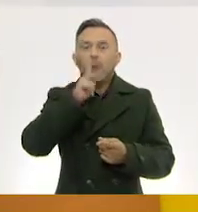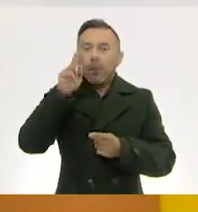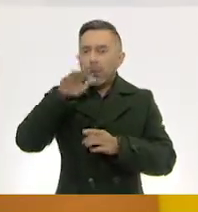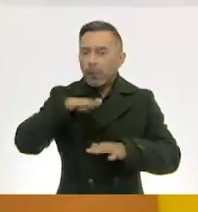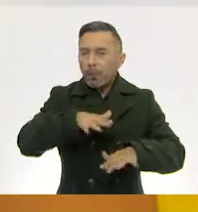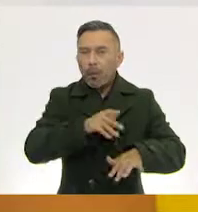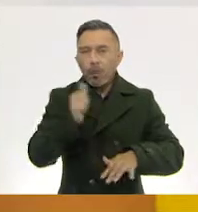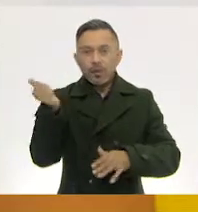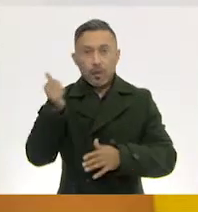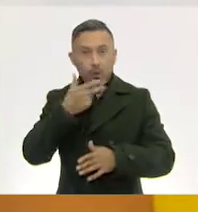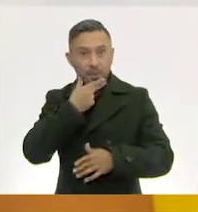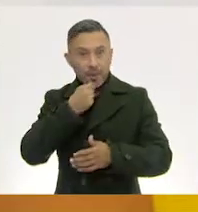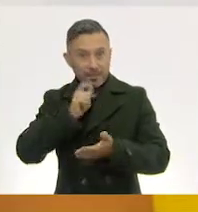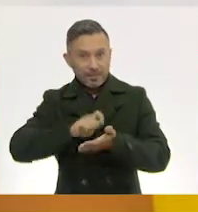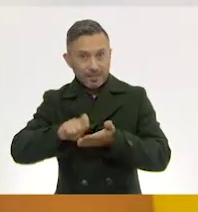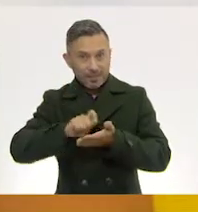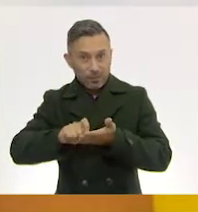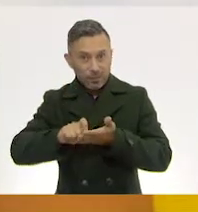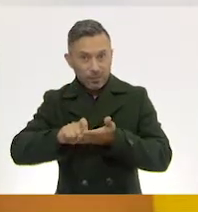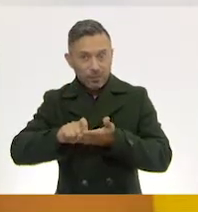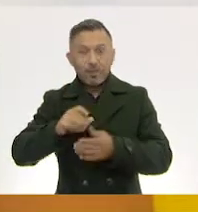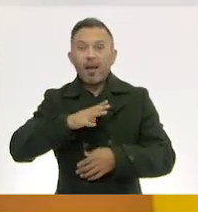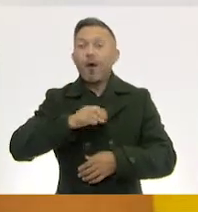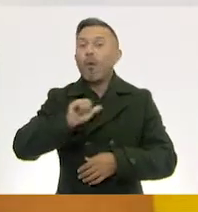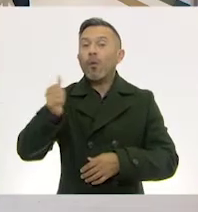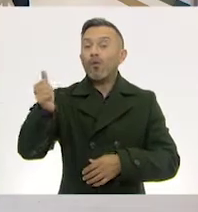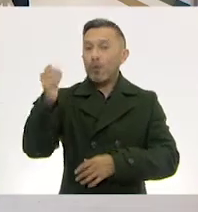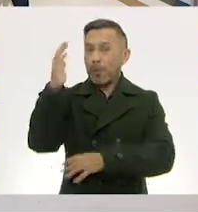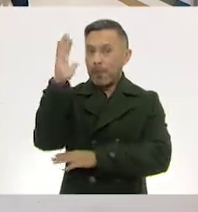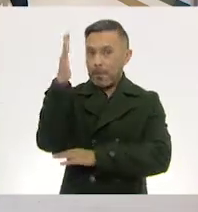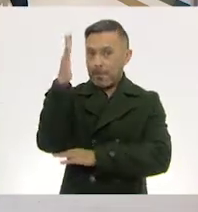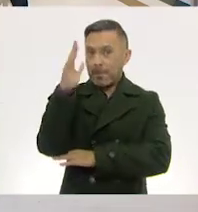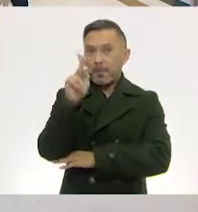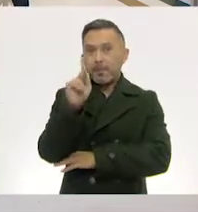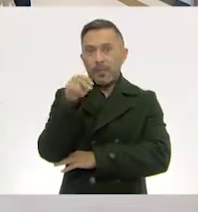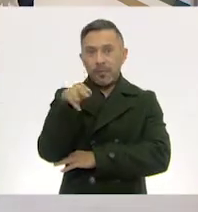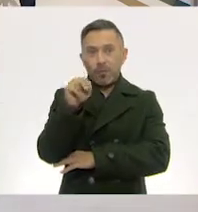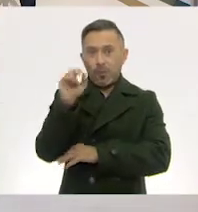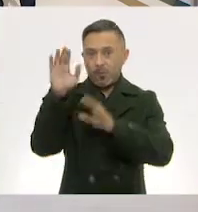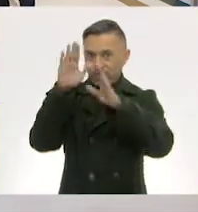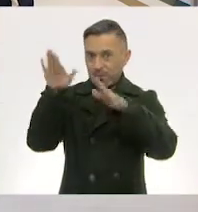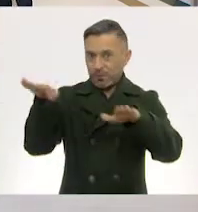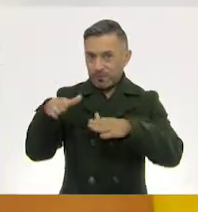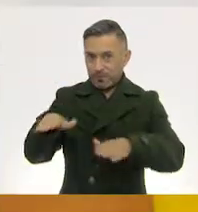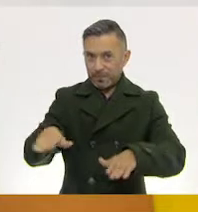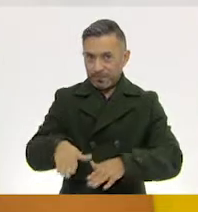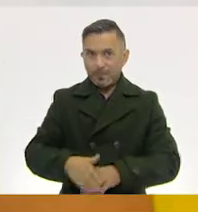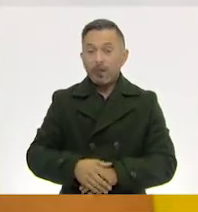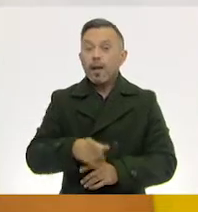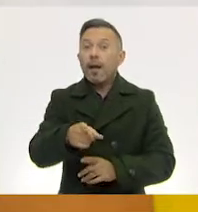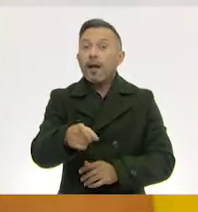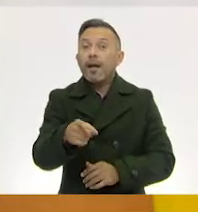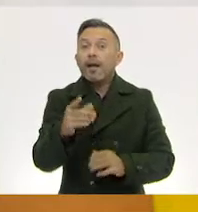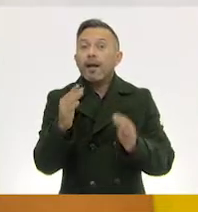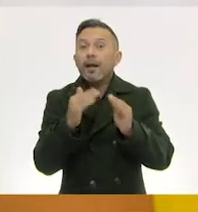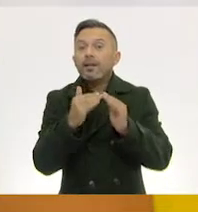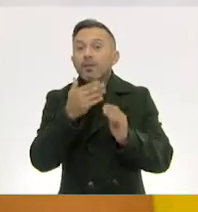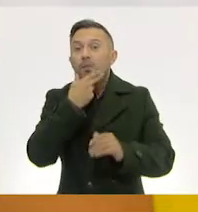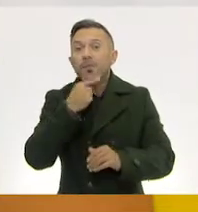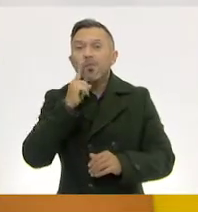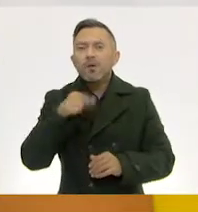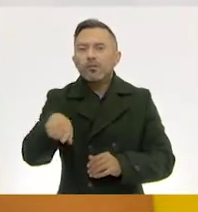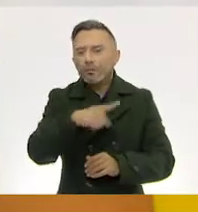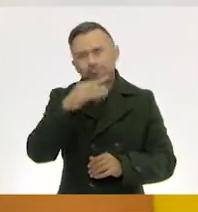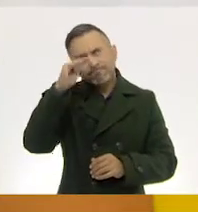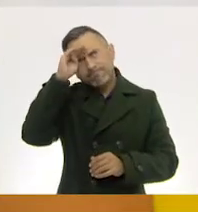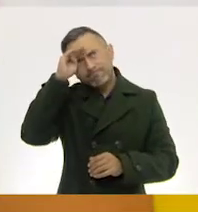y también tenemos a un pino. Un pino. Ustedes decidan allá en casita, niños y niñas, qué personaje quieren ser.